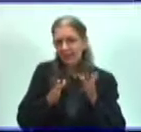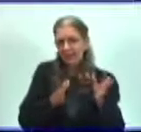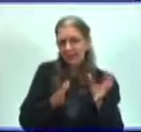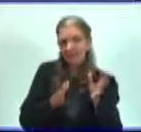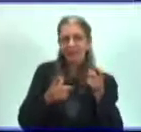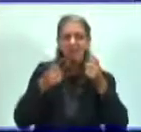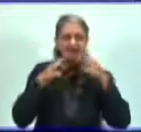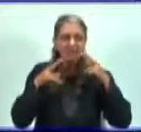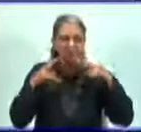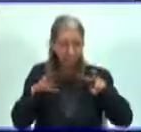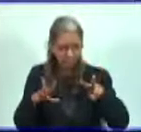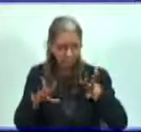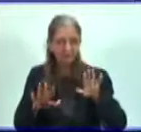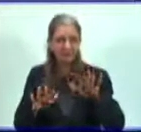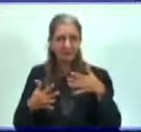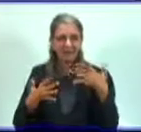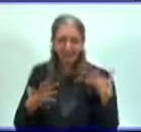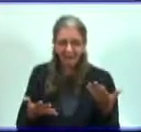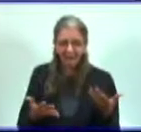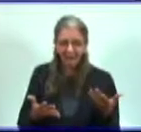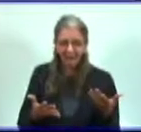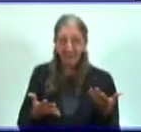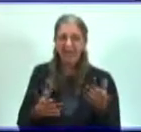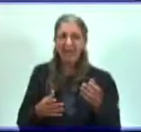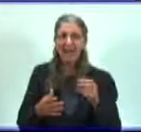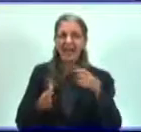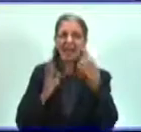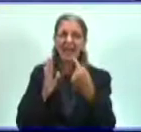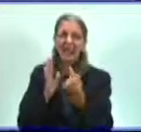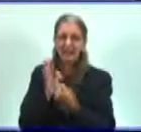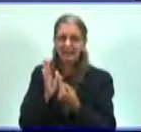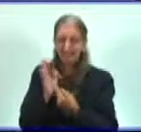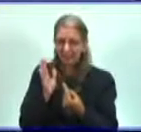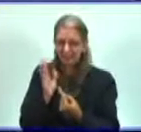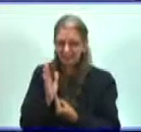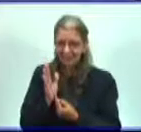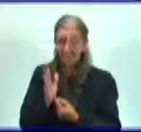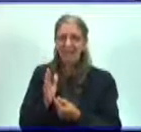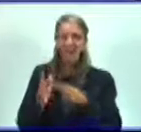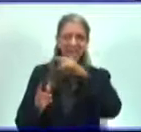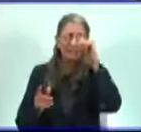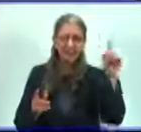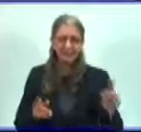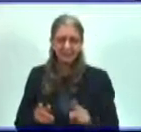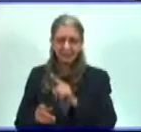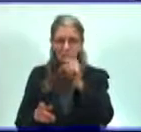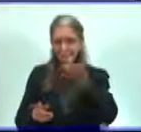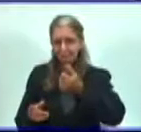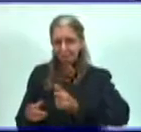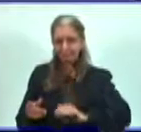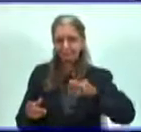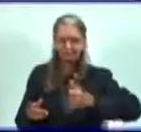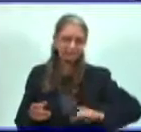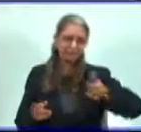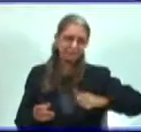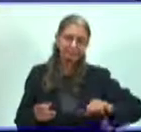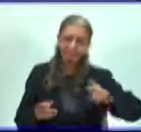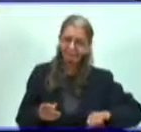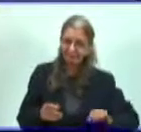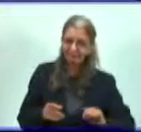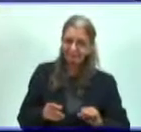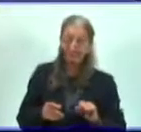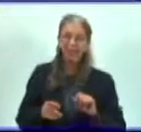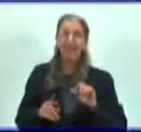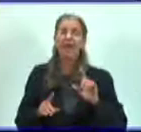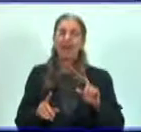y conocer su ciclo de multiplicación. Esto es sobre la base de la habilidad argumentar.